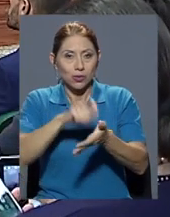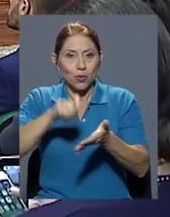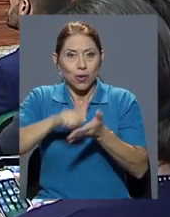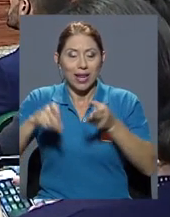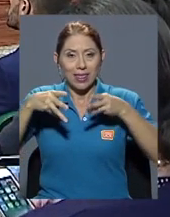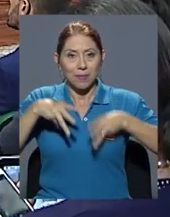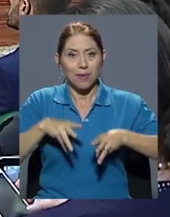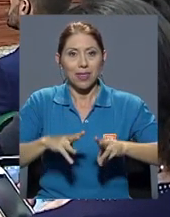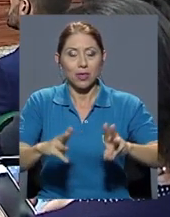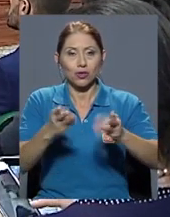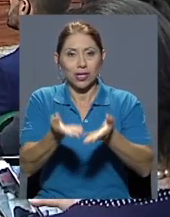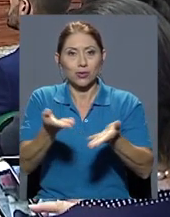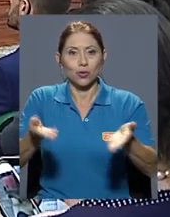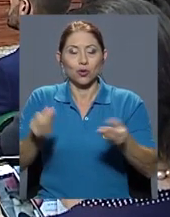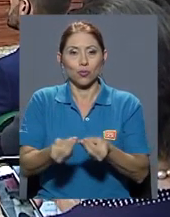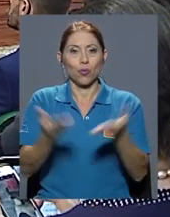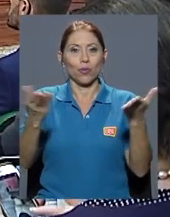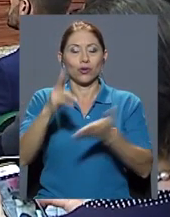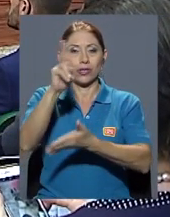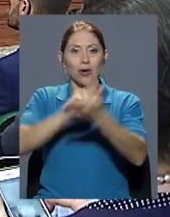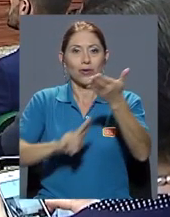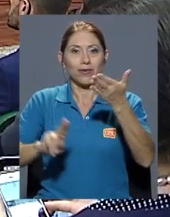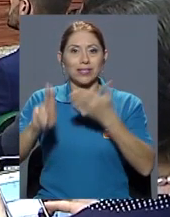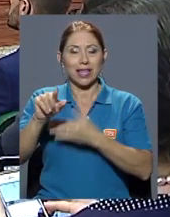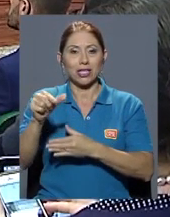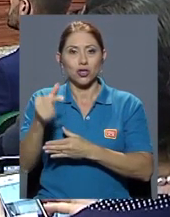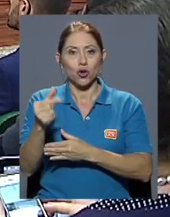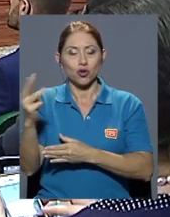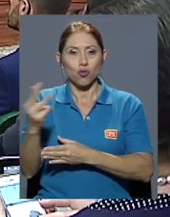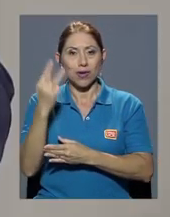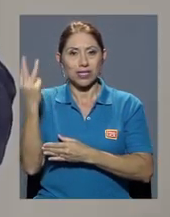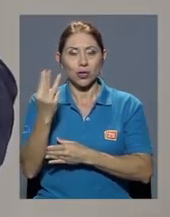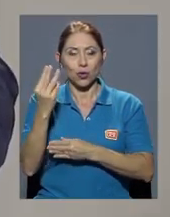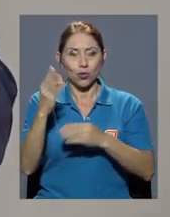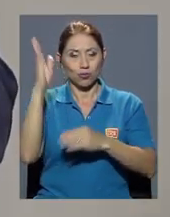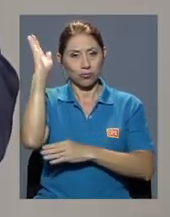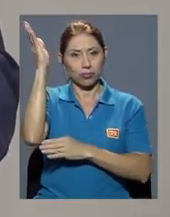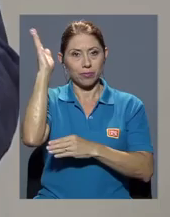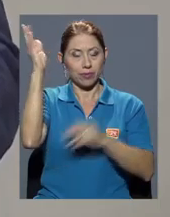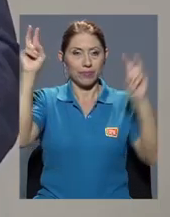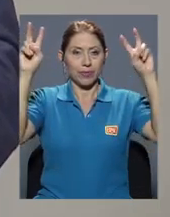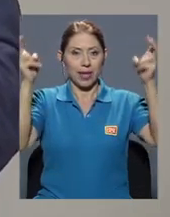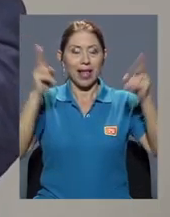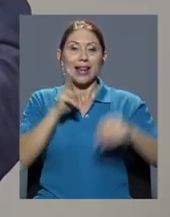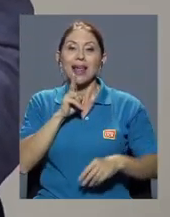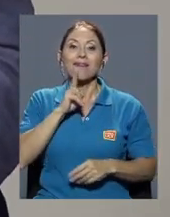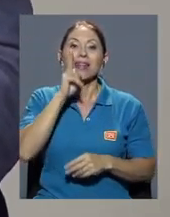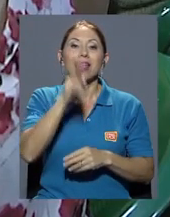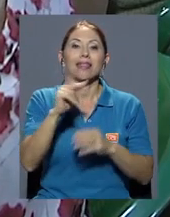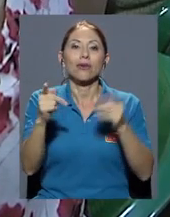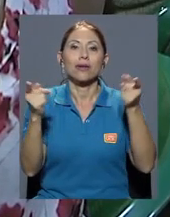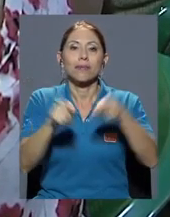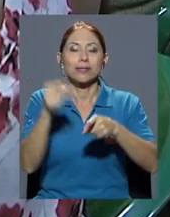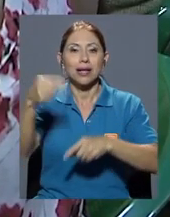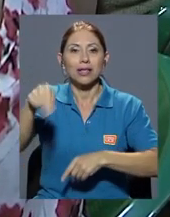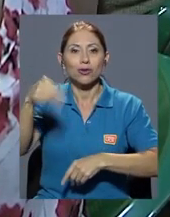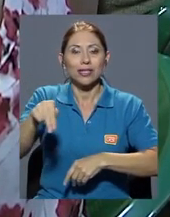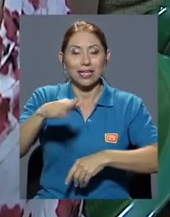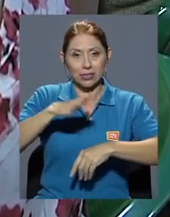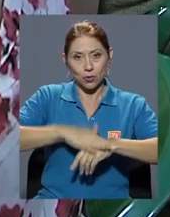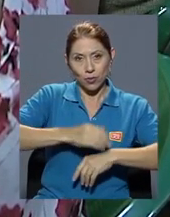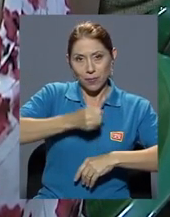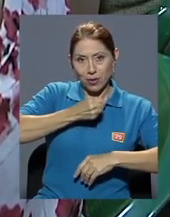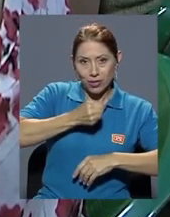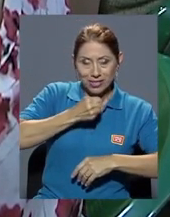Públicos de la Universidad de George Washington, impartió la conferencia La verdad es lo que le pasa a las noticias, sobre periodismo,